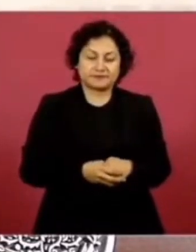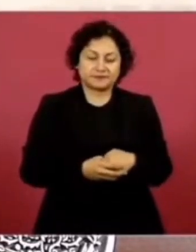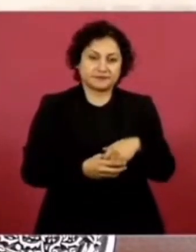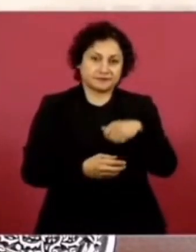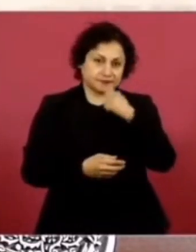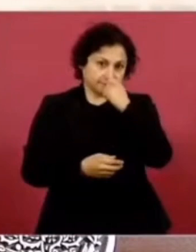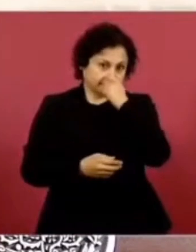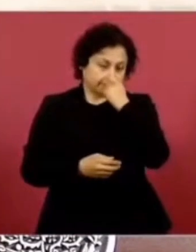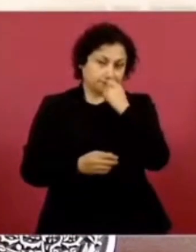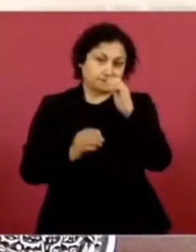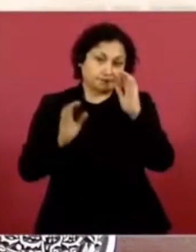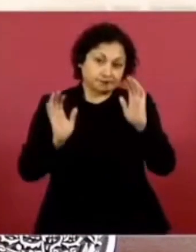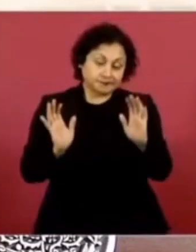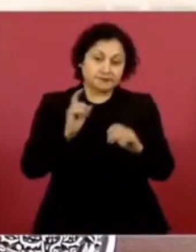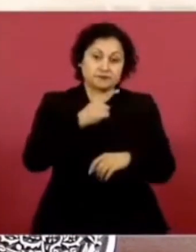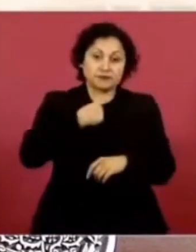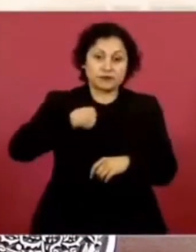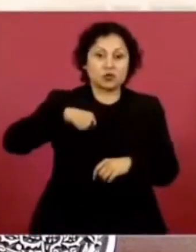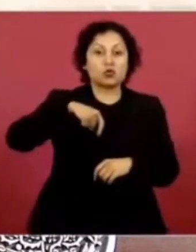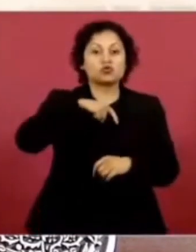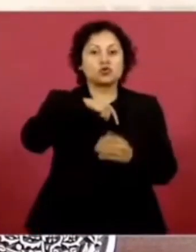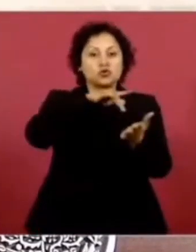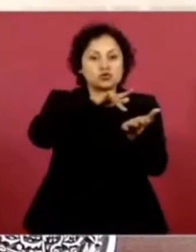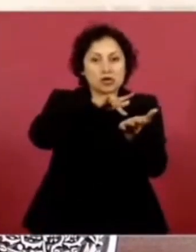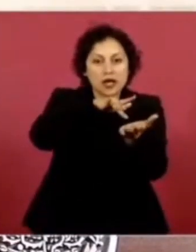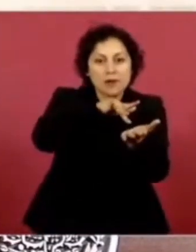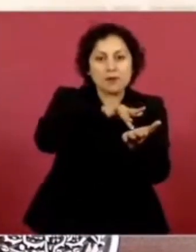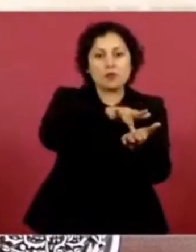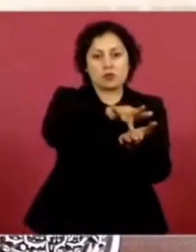nuestro pueblo, respetando a todos,